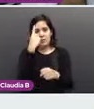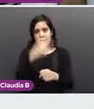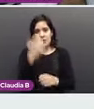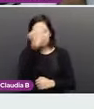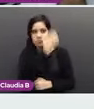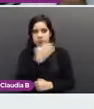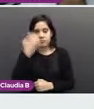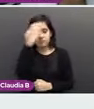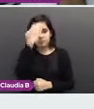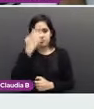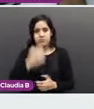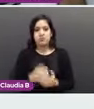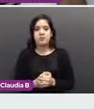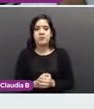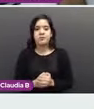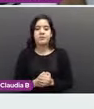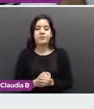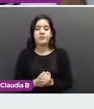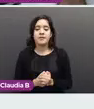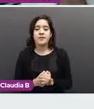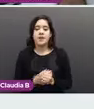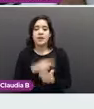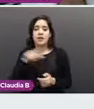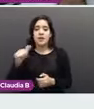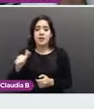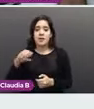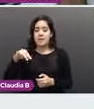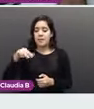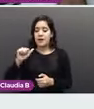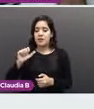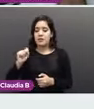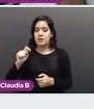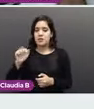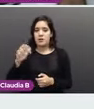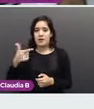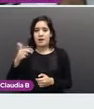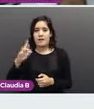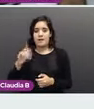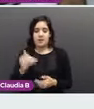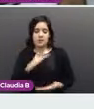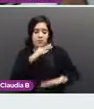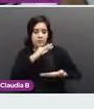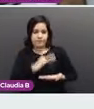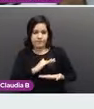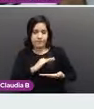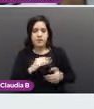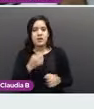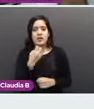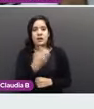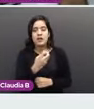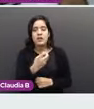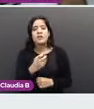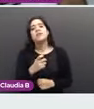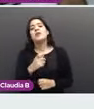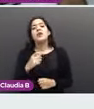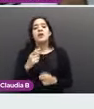La mastografía se realiza entonces a partir de los 40 años y va a tener, vamos a poder diagnosticar un cáncer de mamas en un